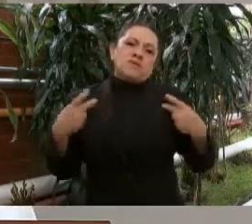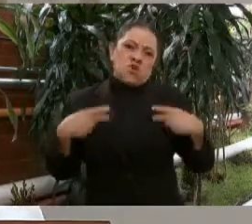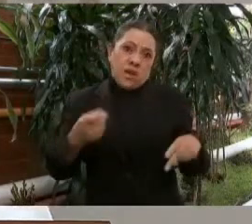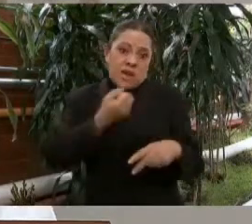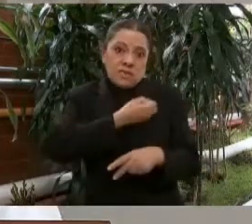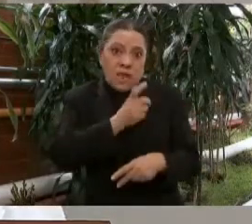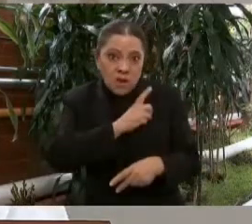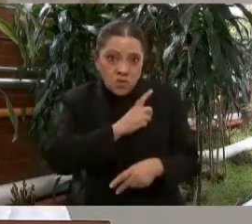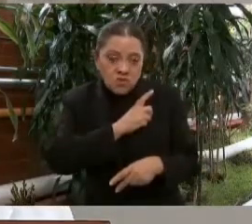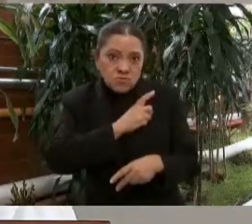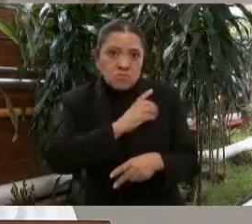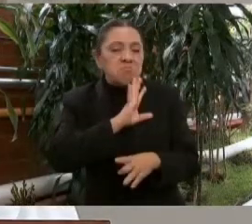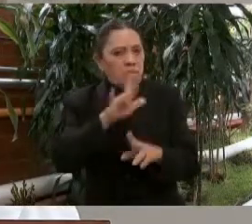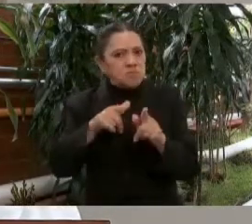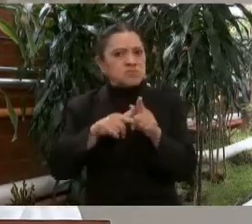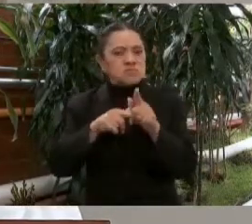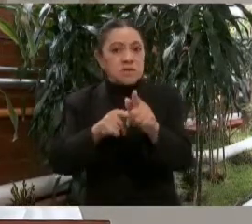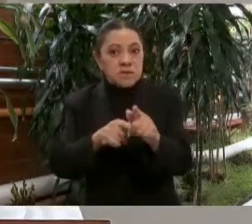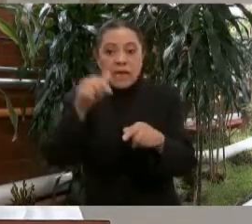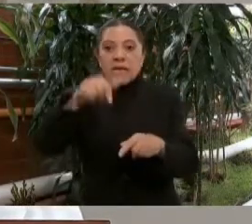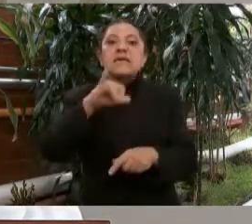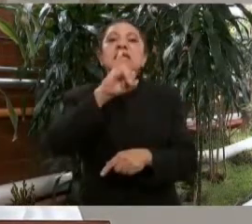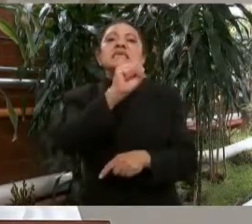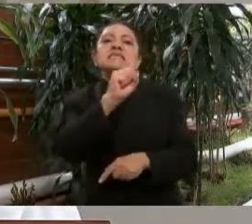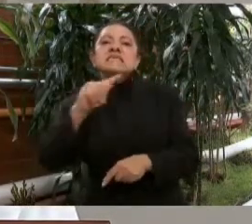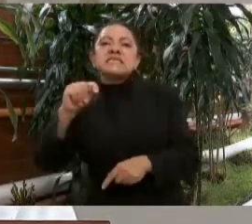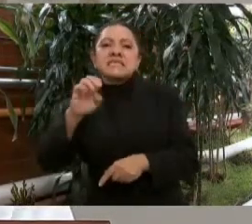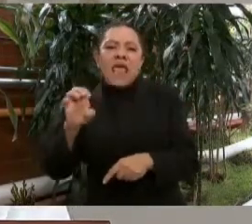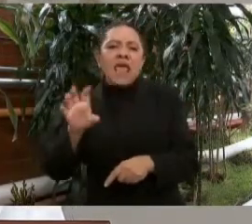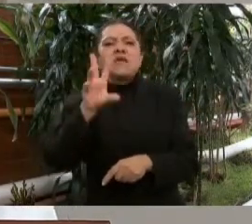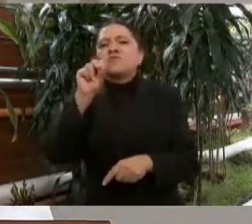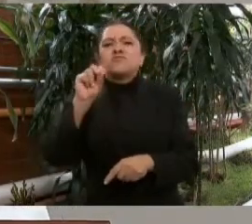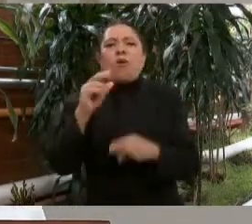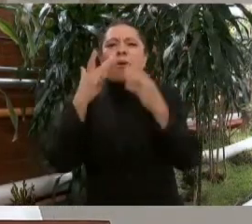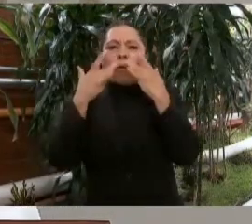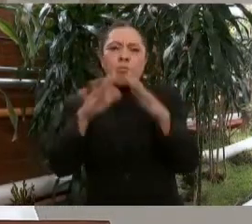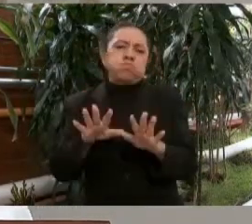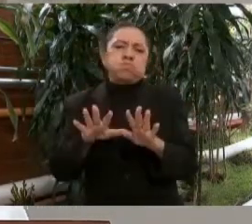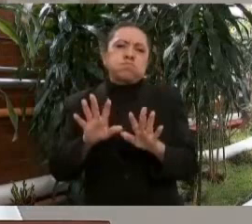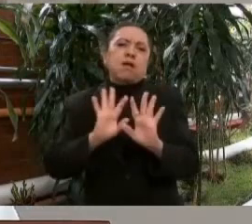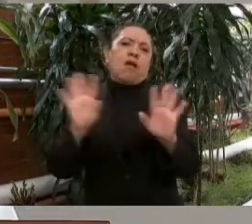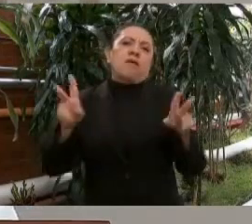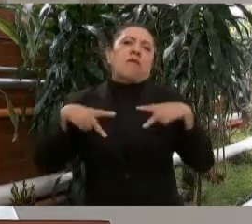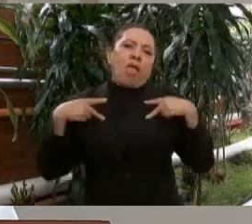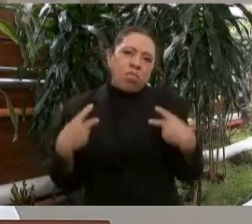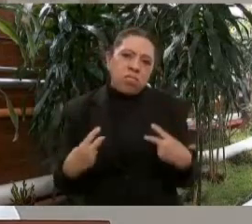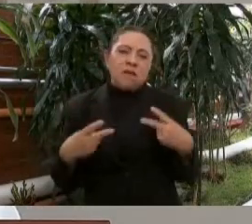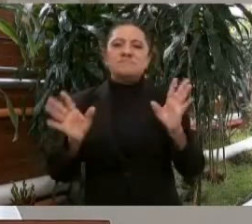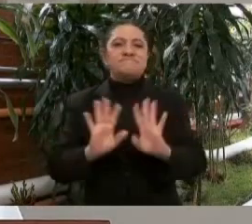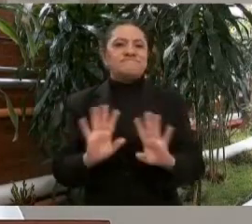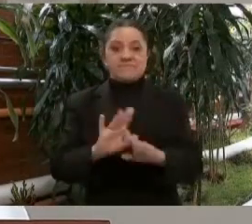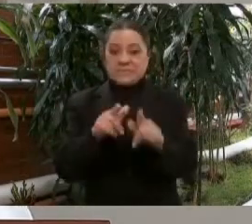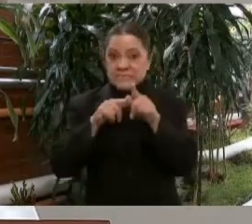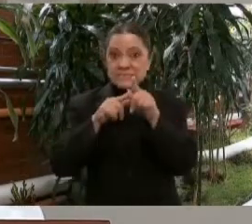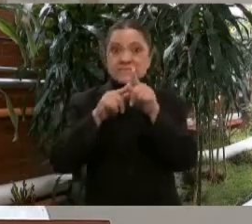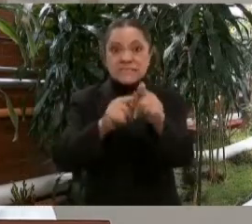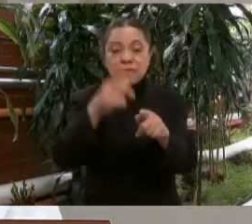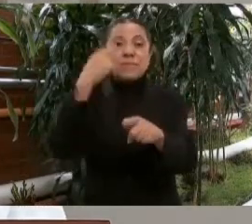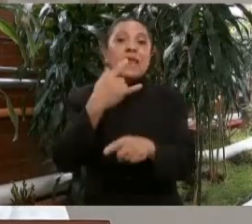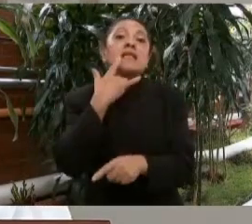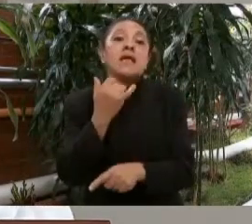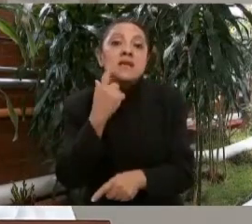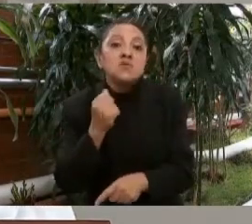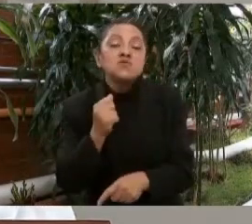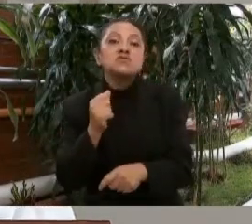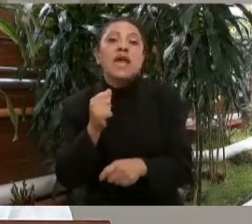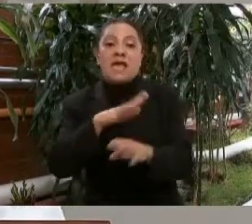no bajaremos la guardia para que cada día más derechohabientes libren con éxito la batalla contra el COVID-19 y contra